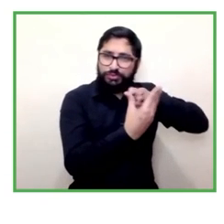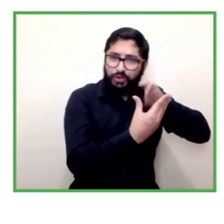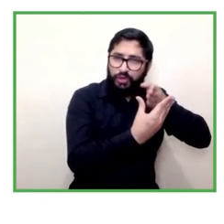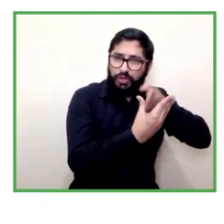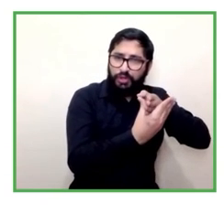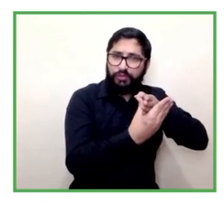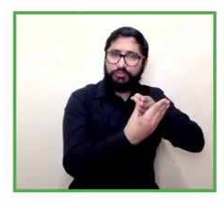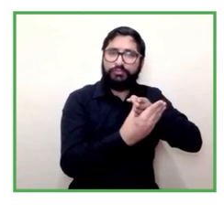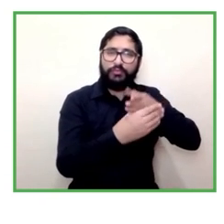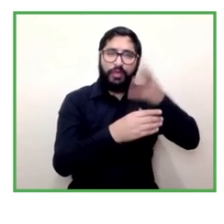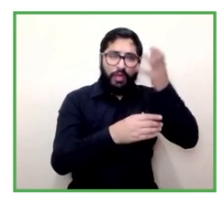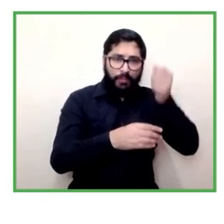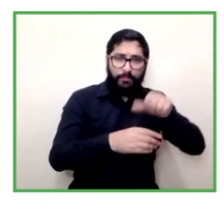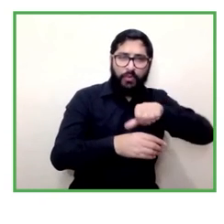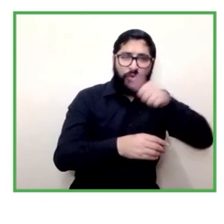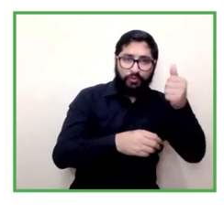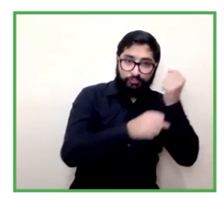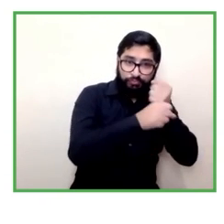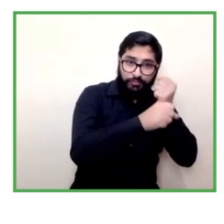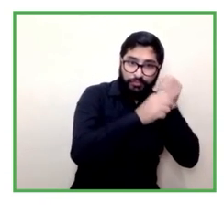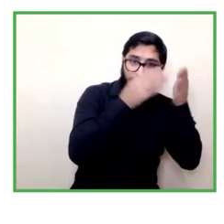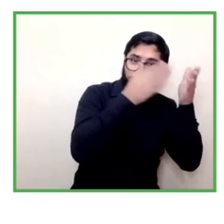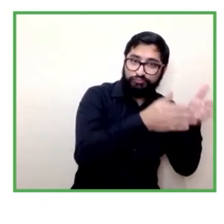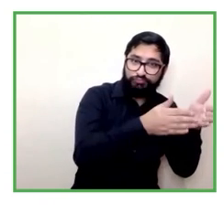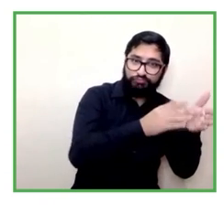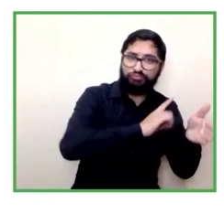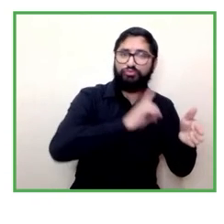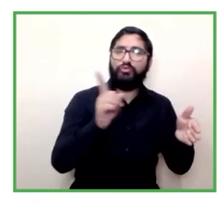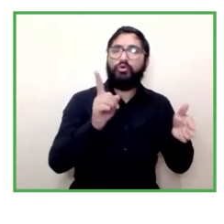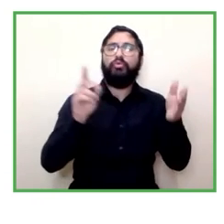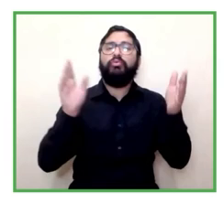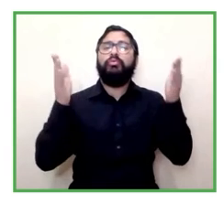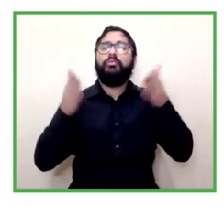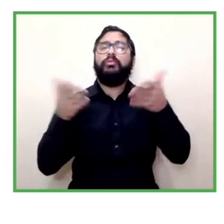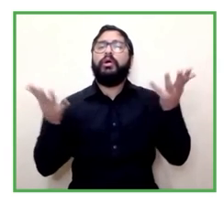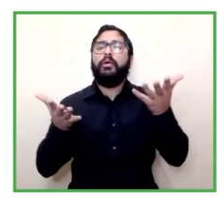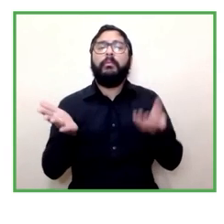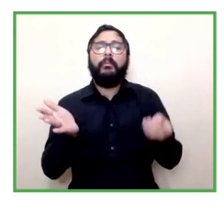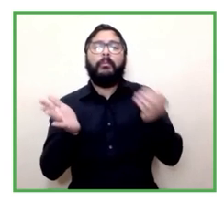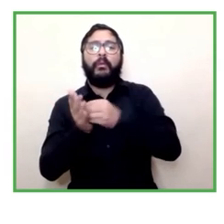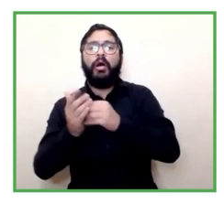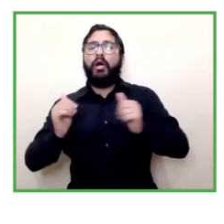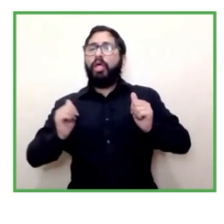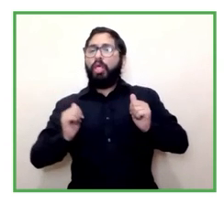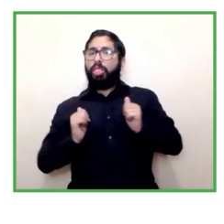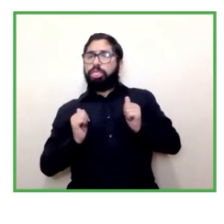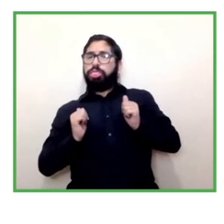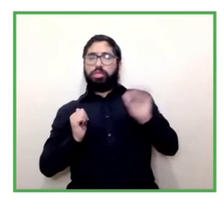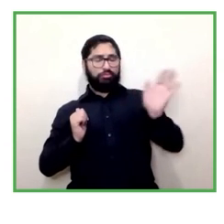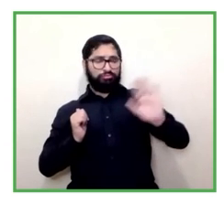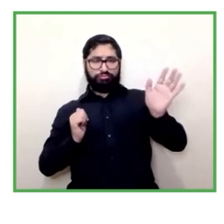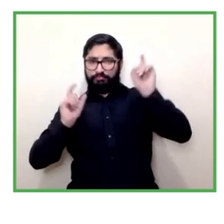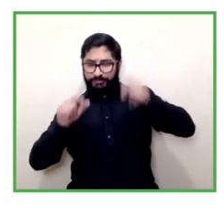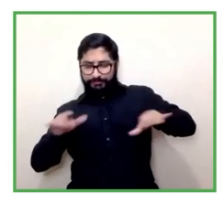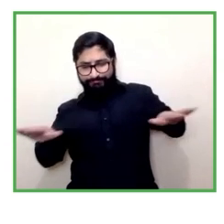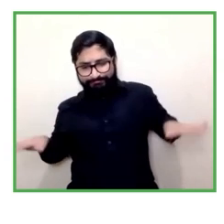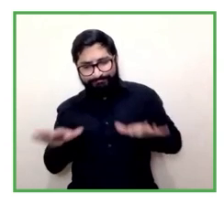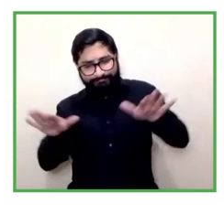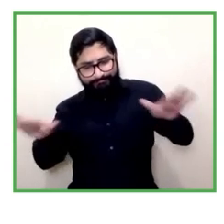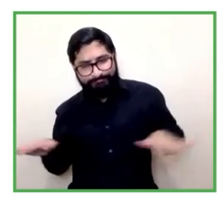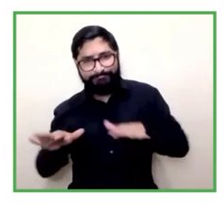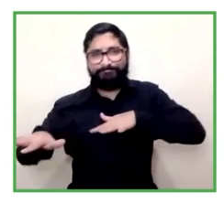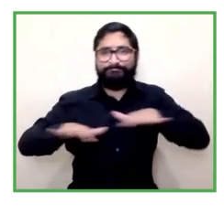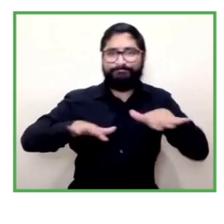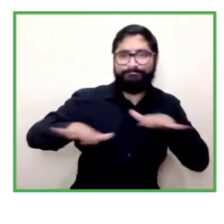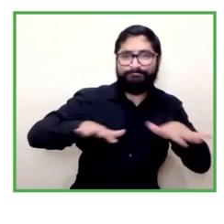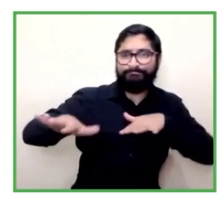mismas formaciones para el desempleo sino al contrario y cómo podemos nosotros potenciar también con un enfoque de género aquellas